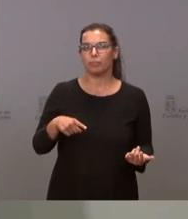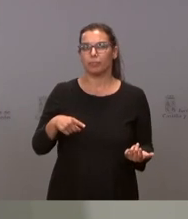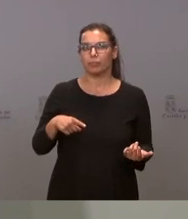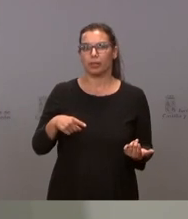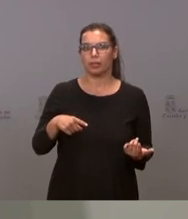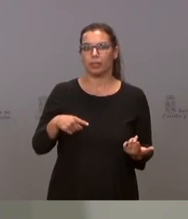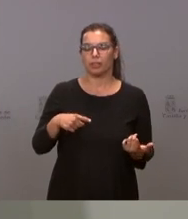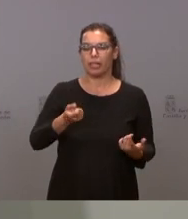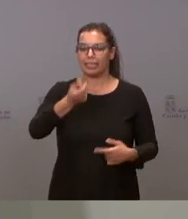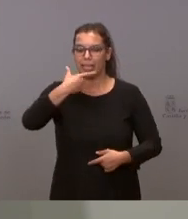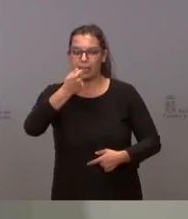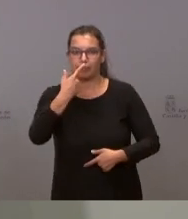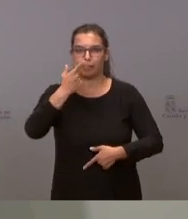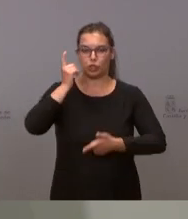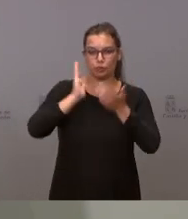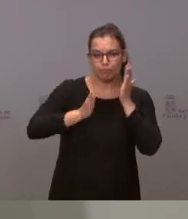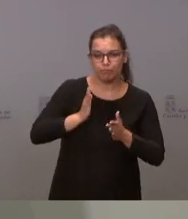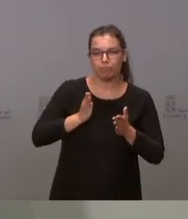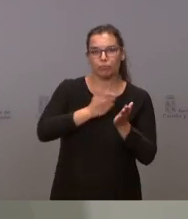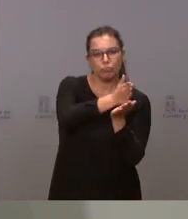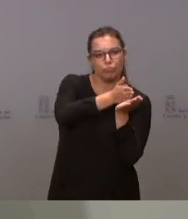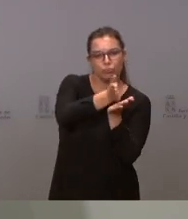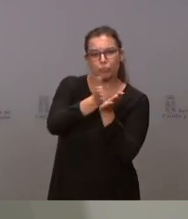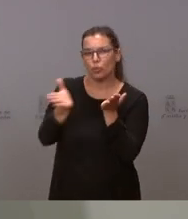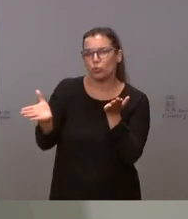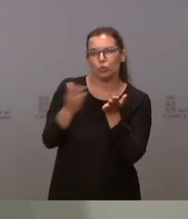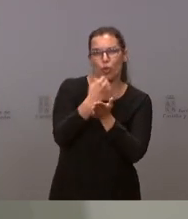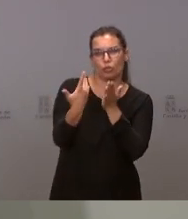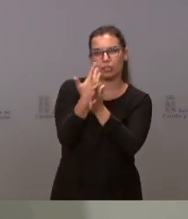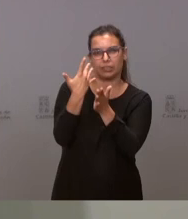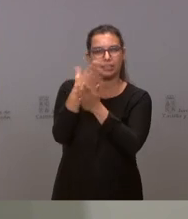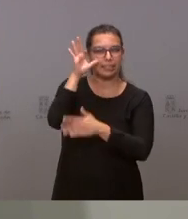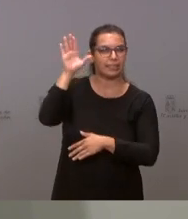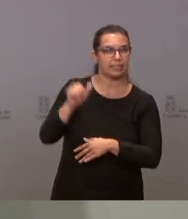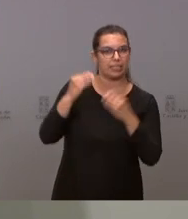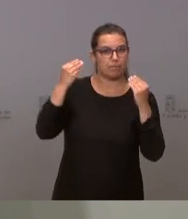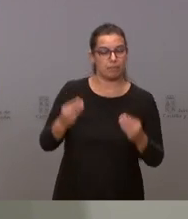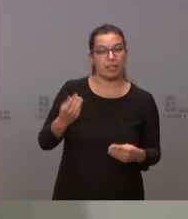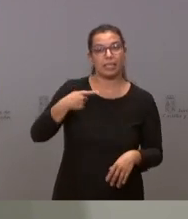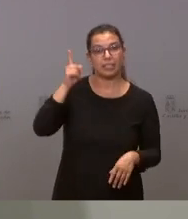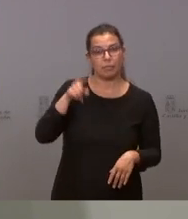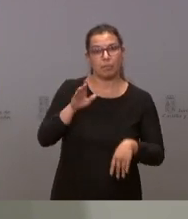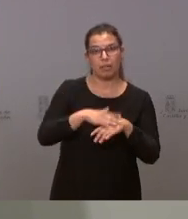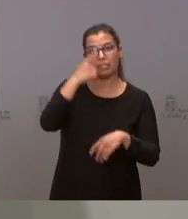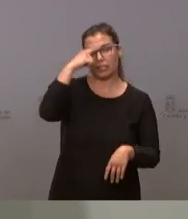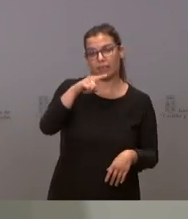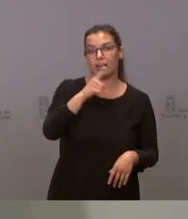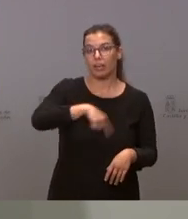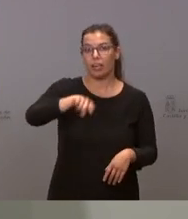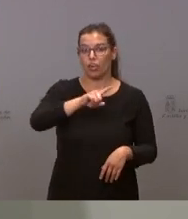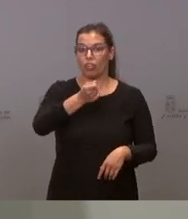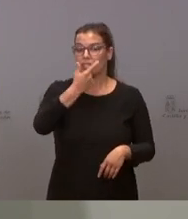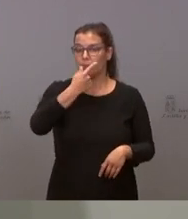vital, qué tratamientos, qué perspectivas se les ofrecen. Pero van a saber también que tienen el derecho a renunciar al